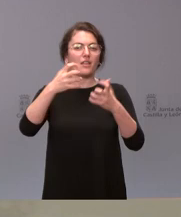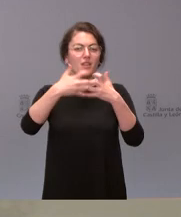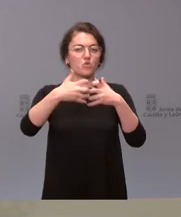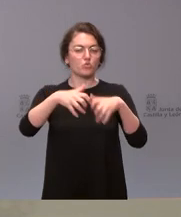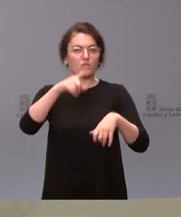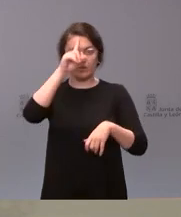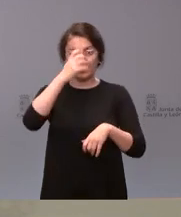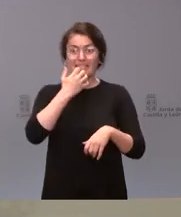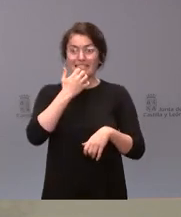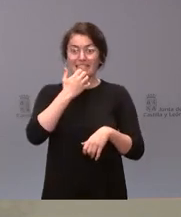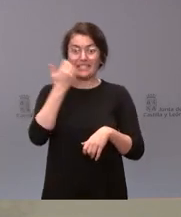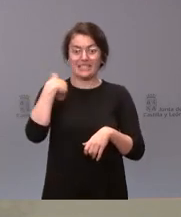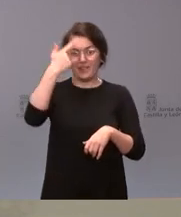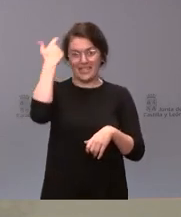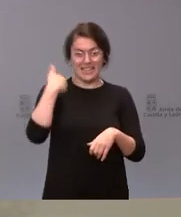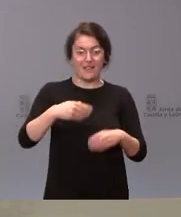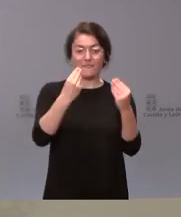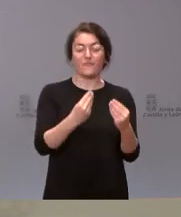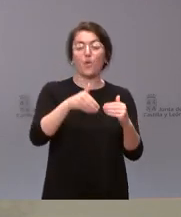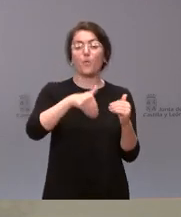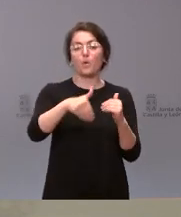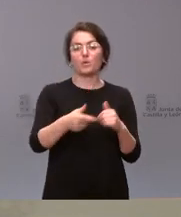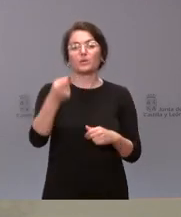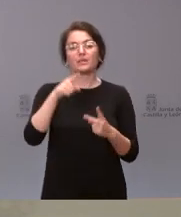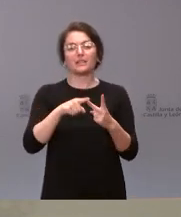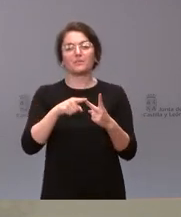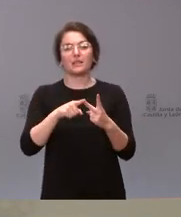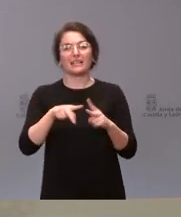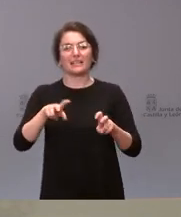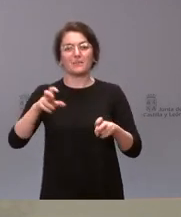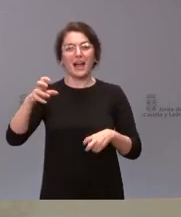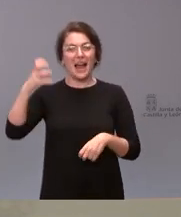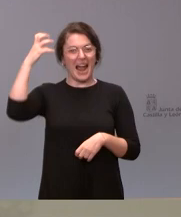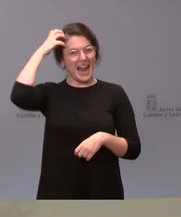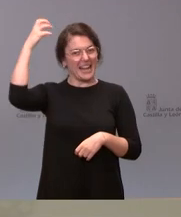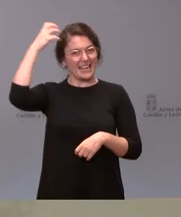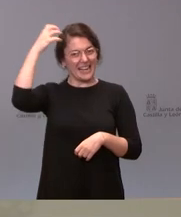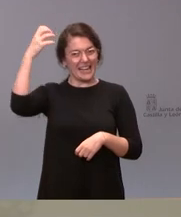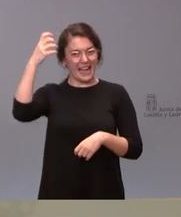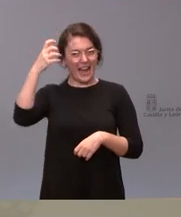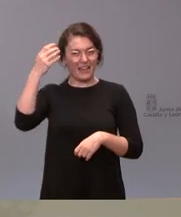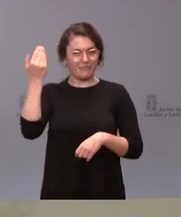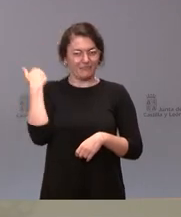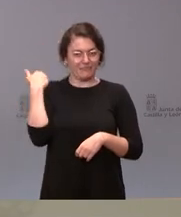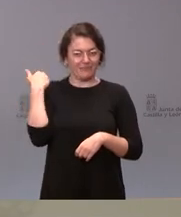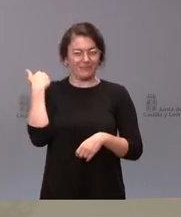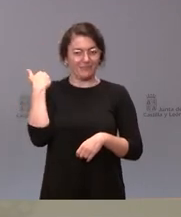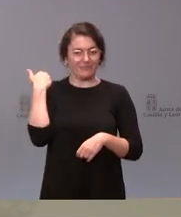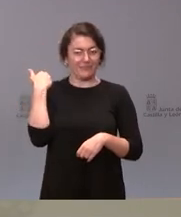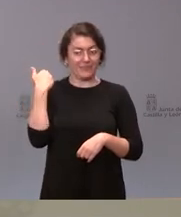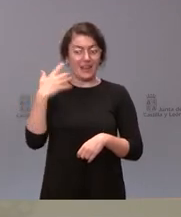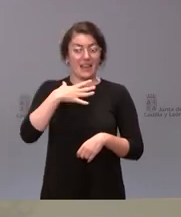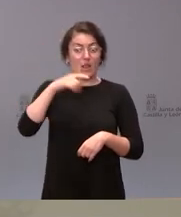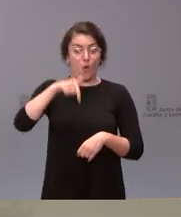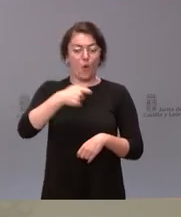un lado. Por otro lado, también quería preguntarle en relación a la llegada del Rey Emérito hoy a España, si entienden que una parte de la ciudadanía pueda